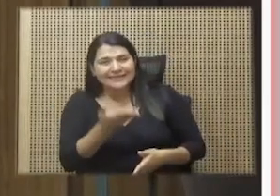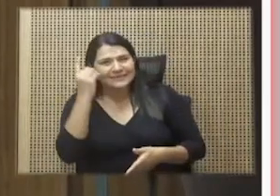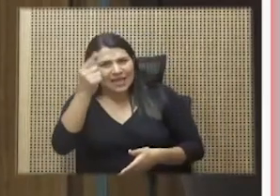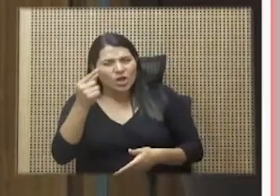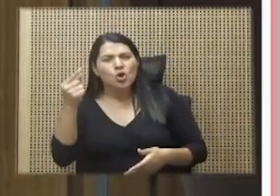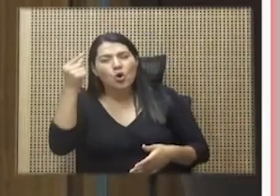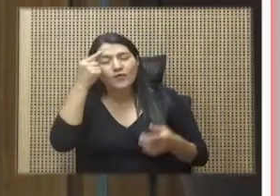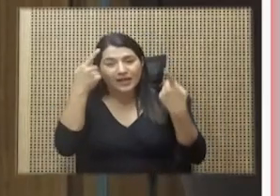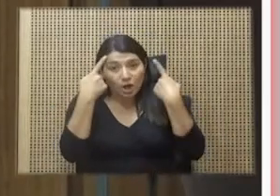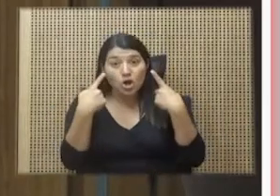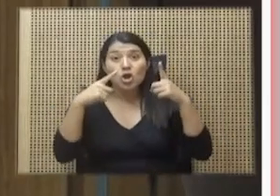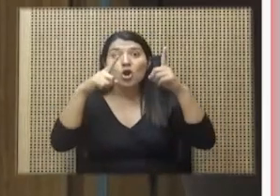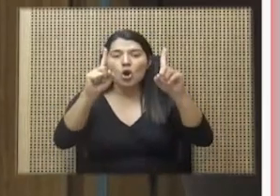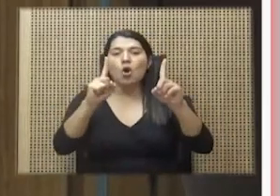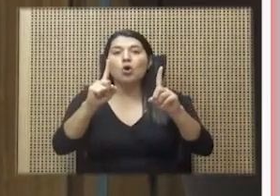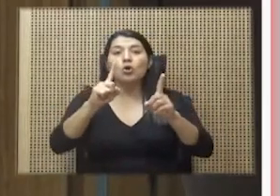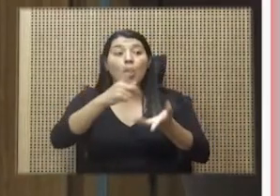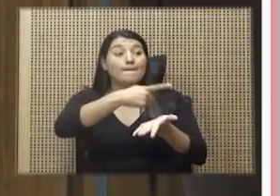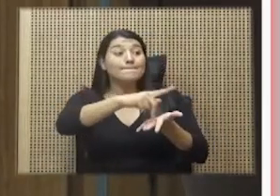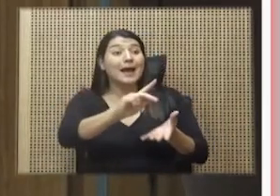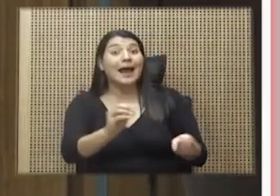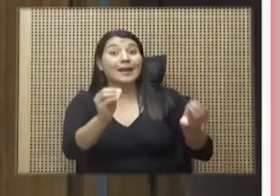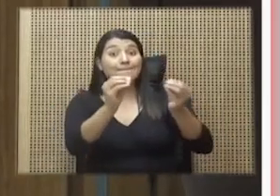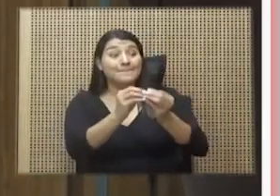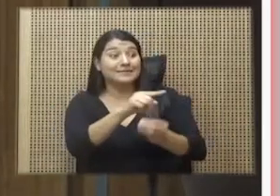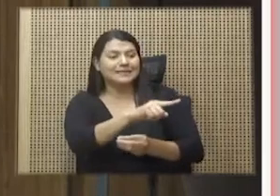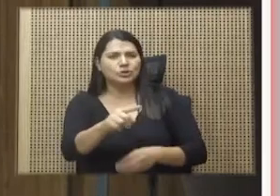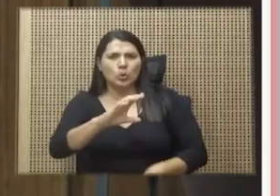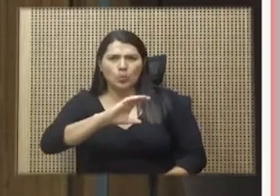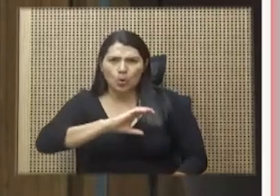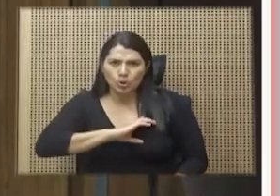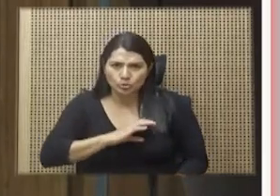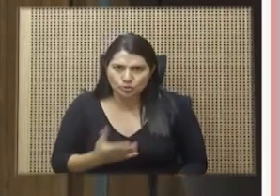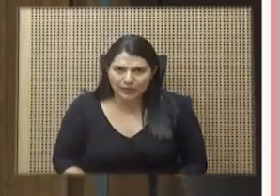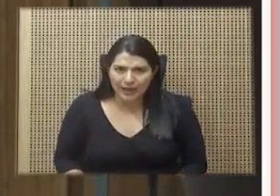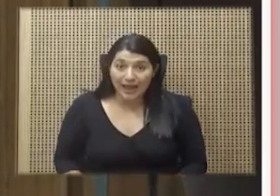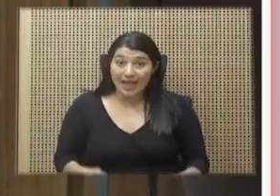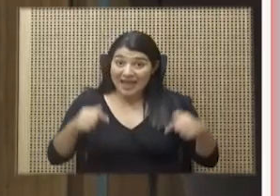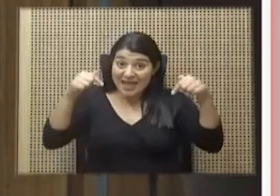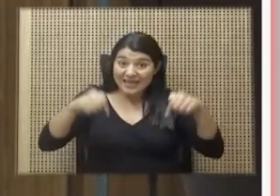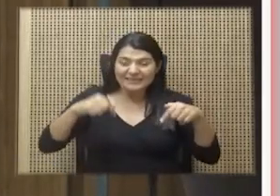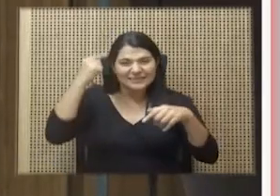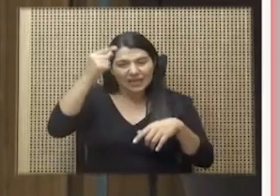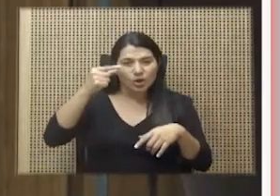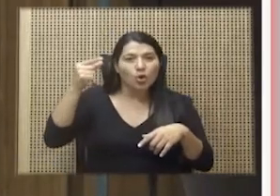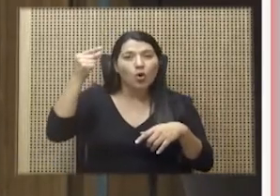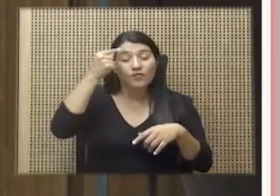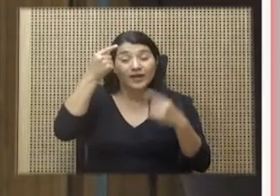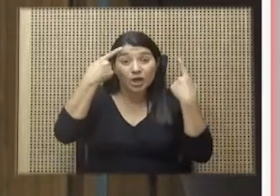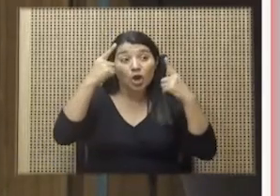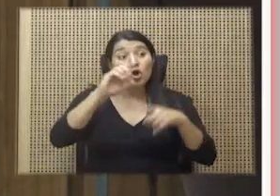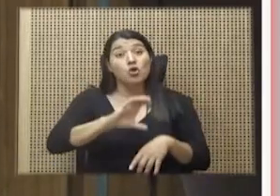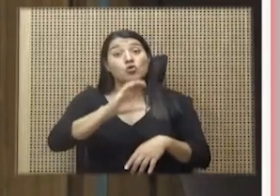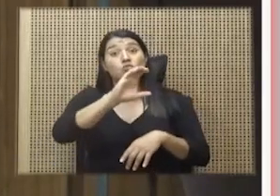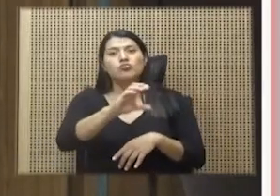significativamente el salario de nuestros cuerpos de policías. Este es el gobierno que ha invertido en